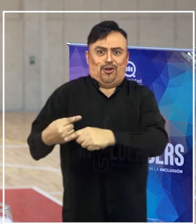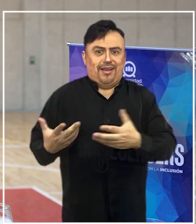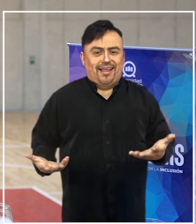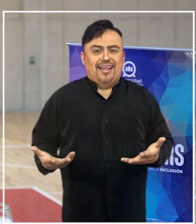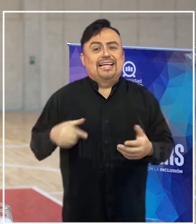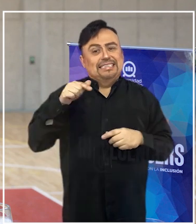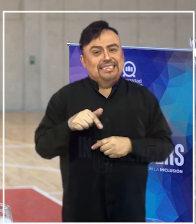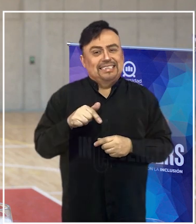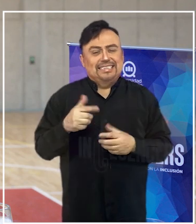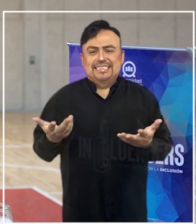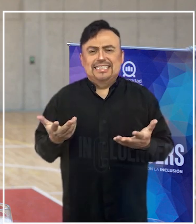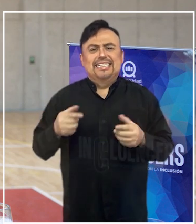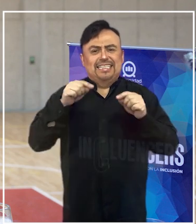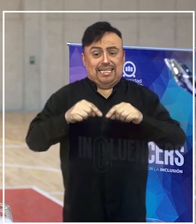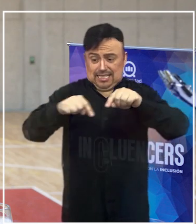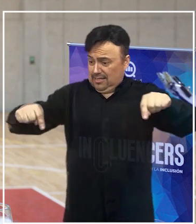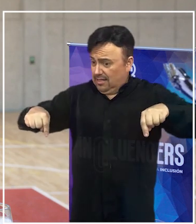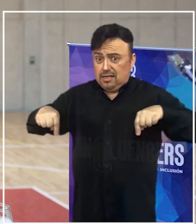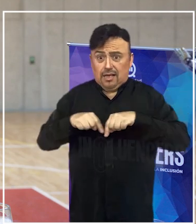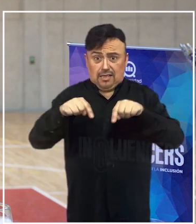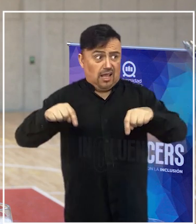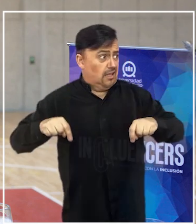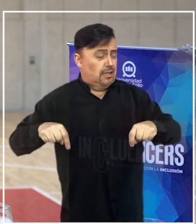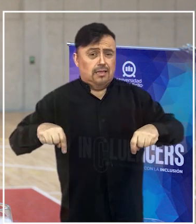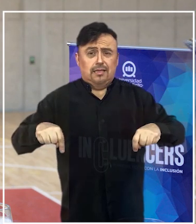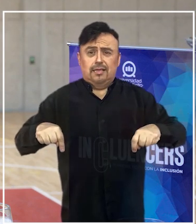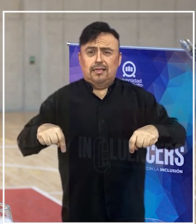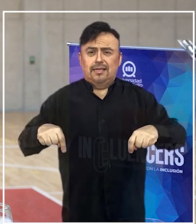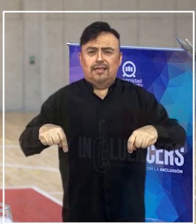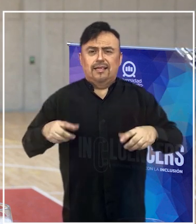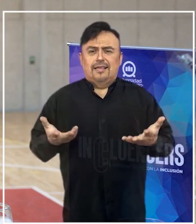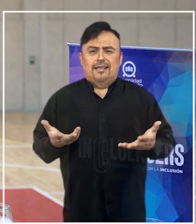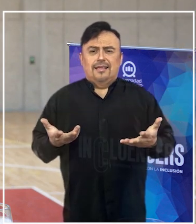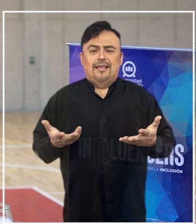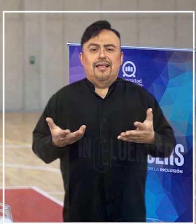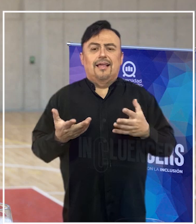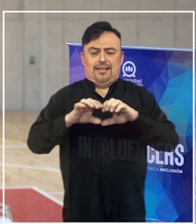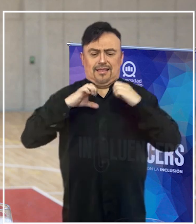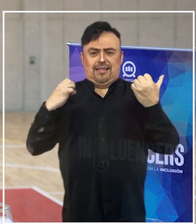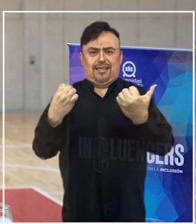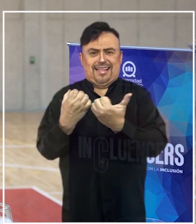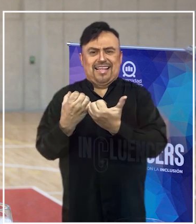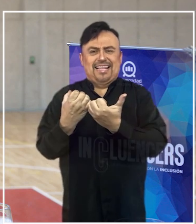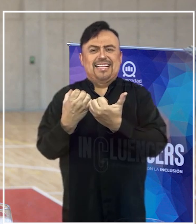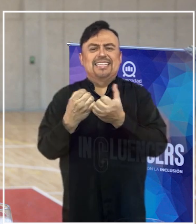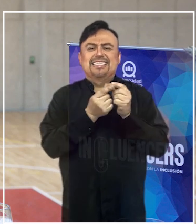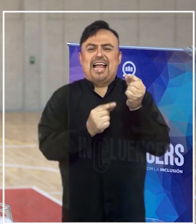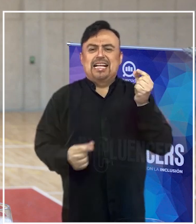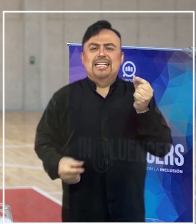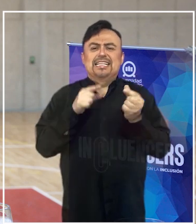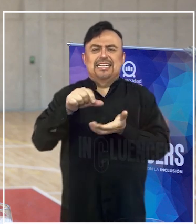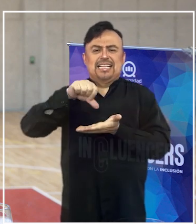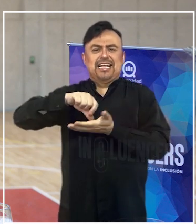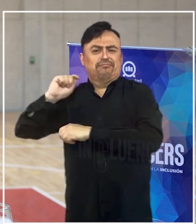Compartíamos que este espacio del Parque del Estadio Nacional que tiene el Centro de Deportes de